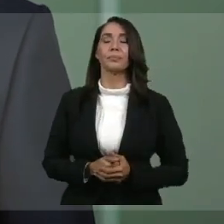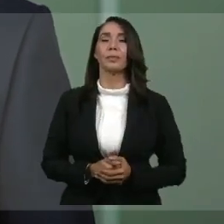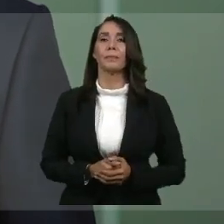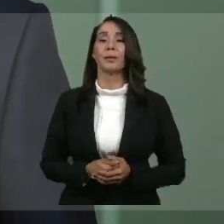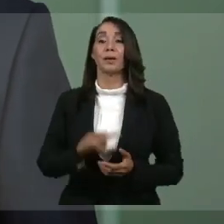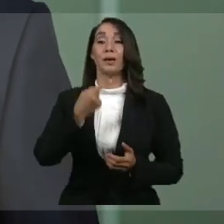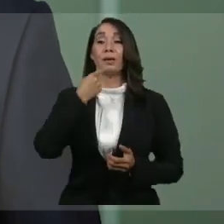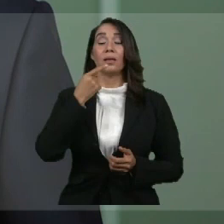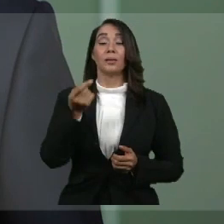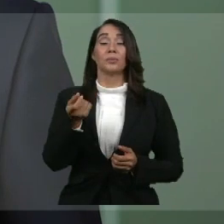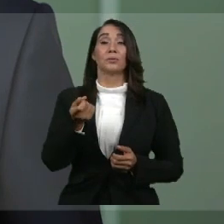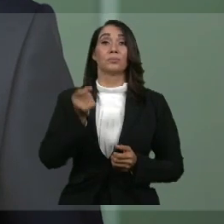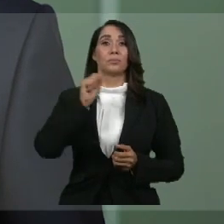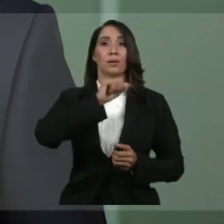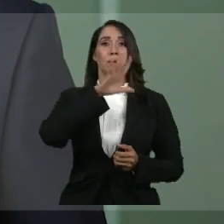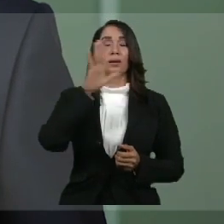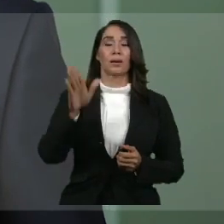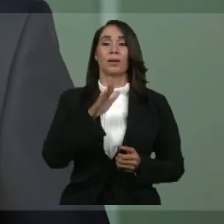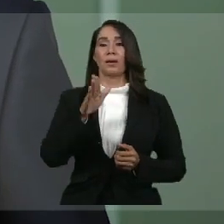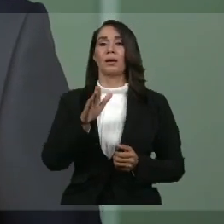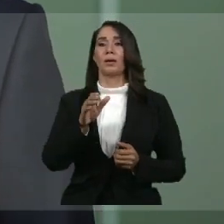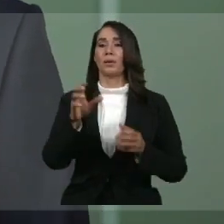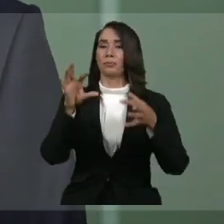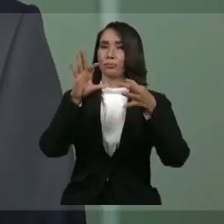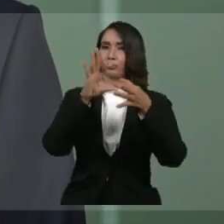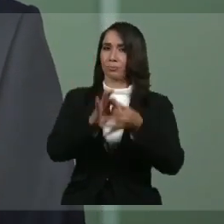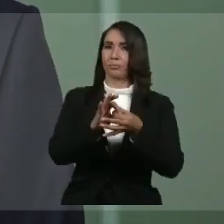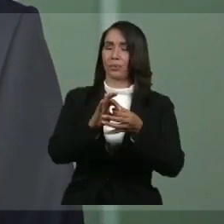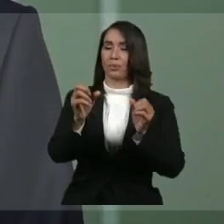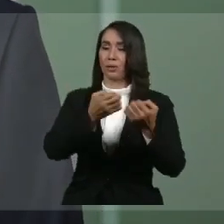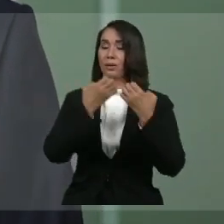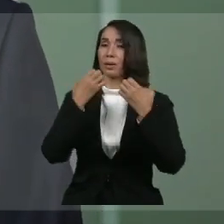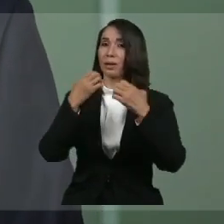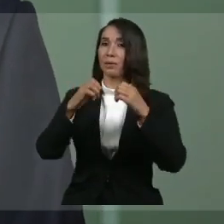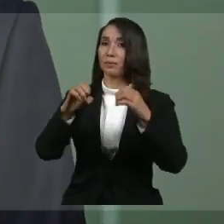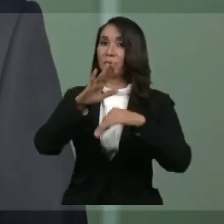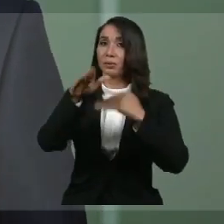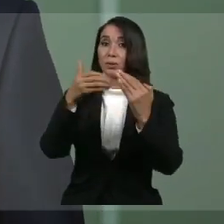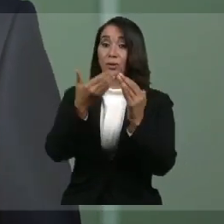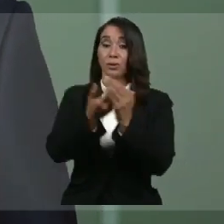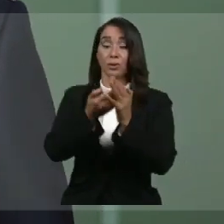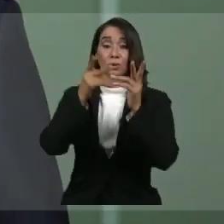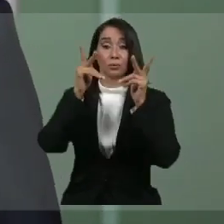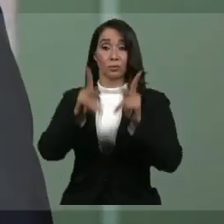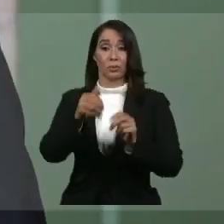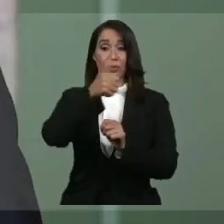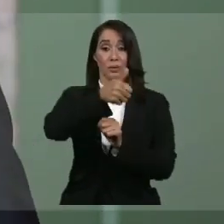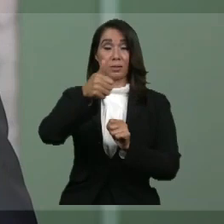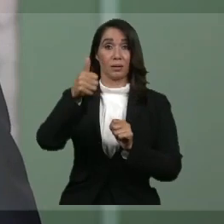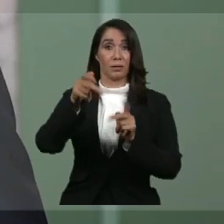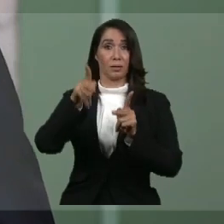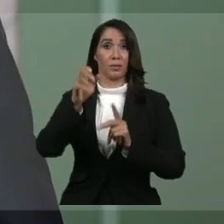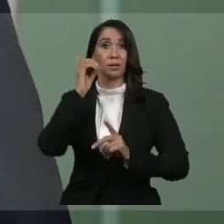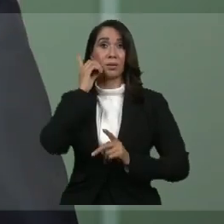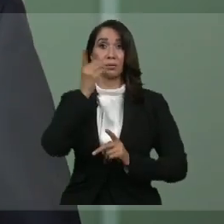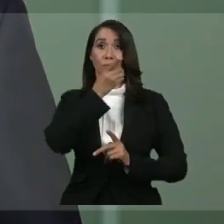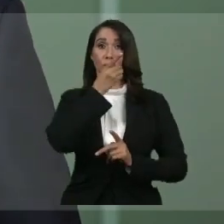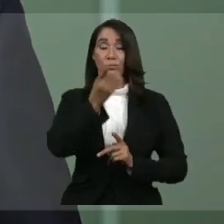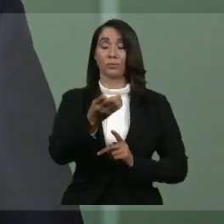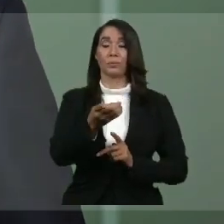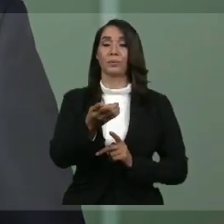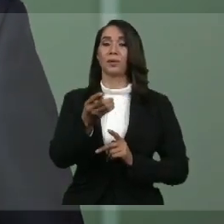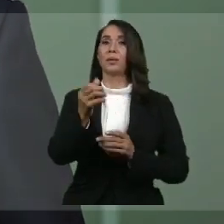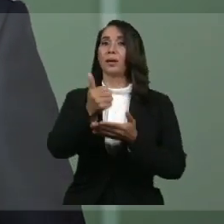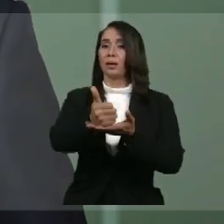muy clara, el descomunal esfuerzo colectivo que estamos haciendo todos y cada uno de los dominicanos está